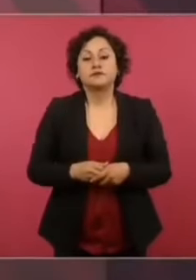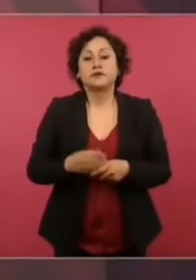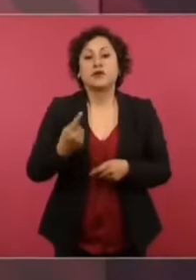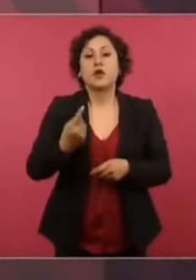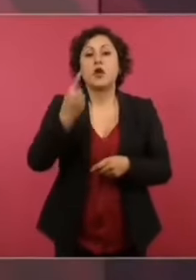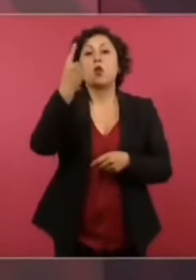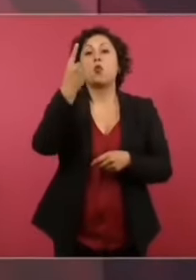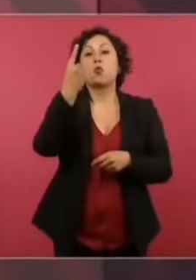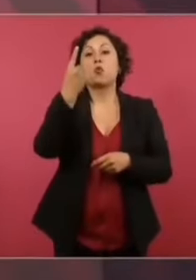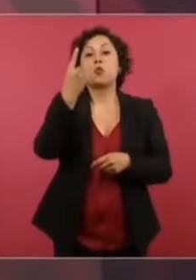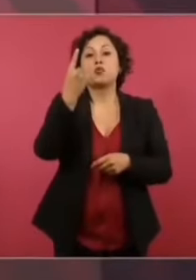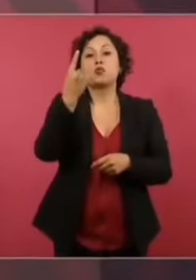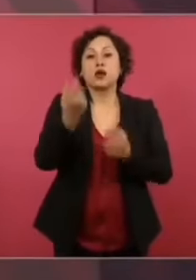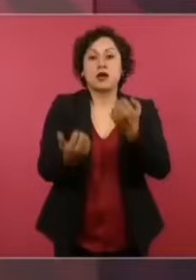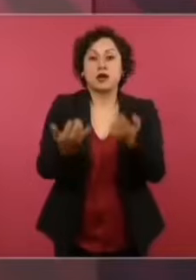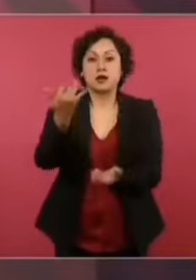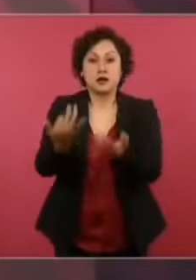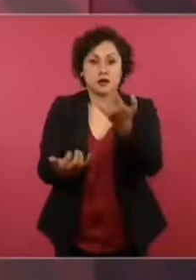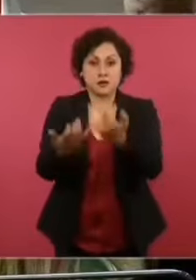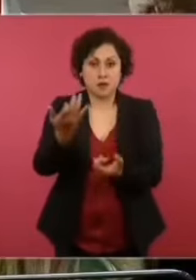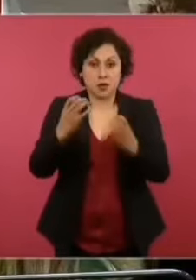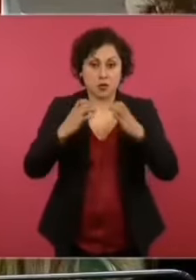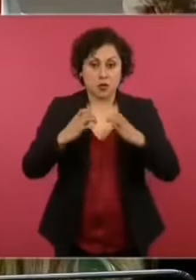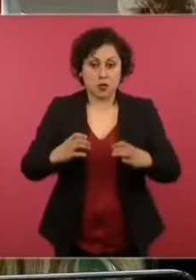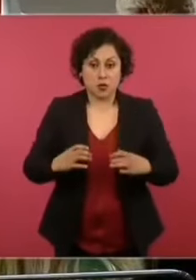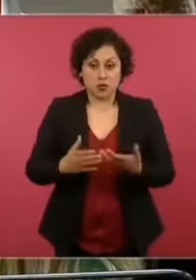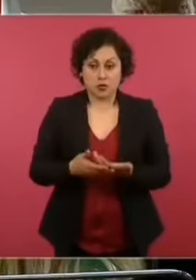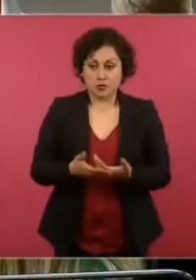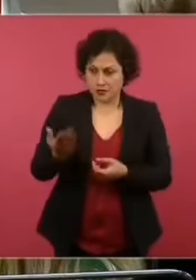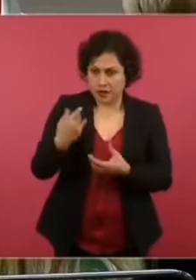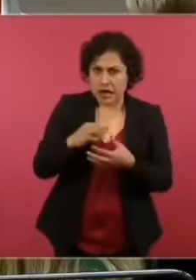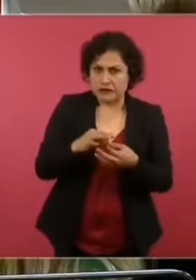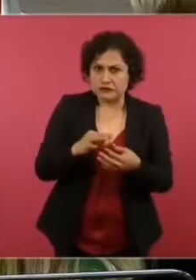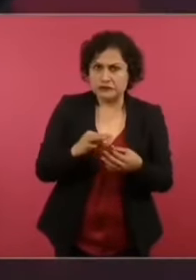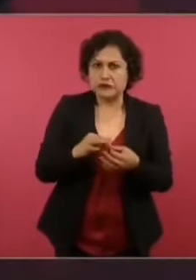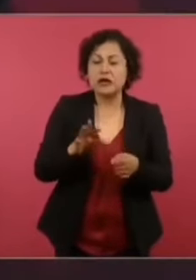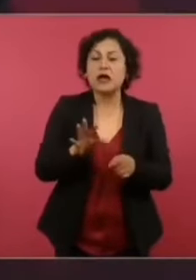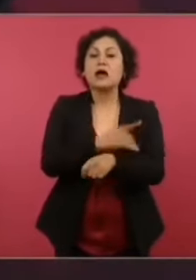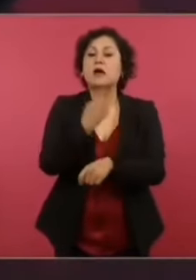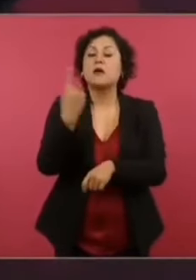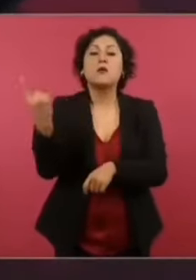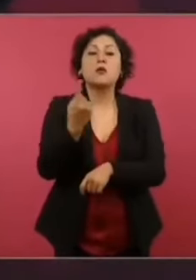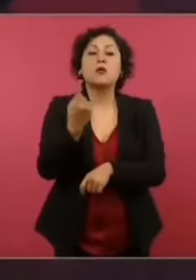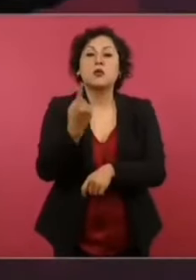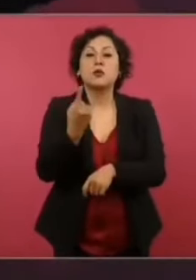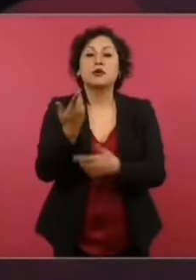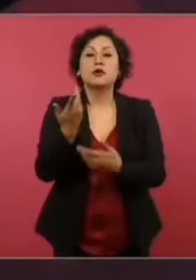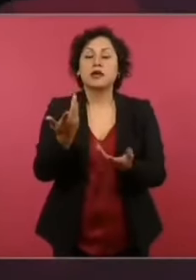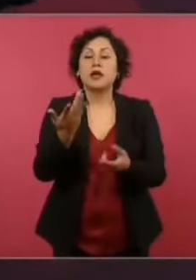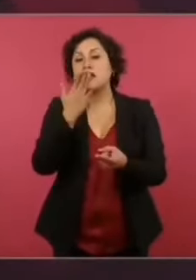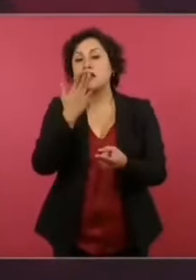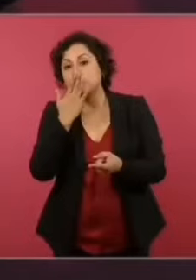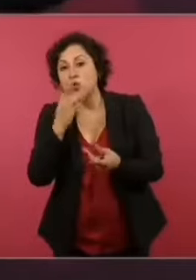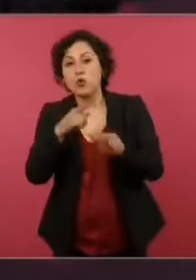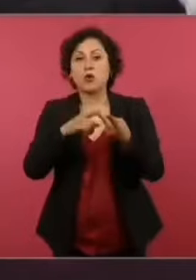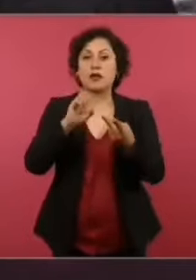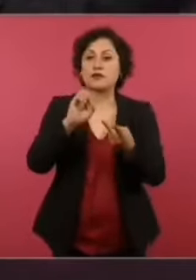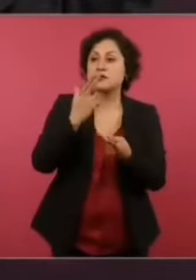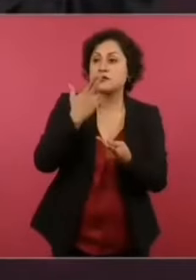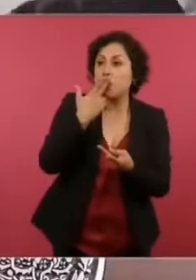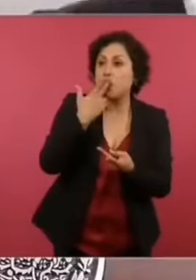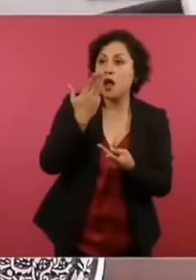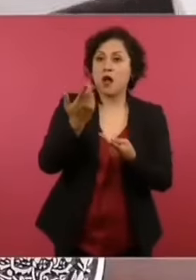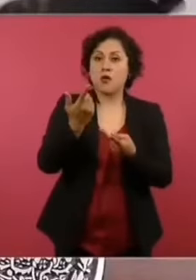crematorio, ¿por qué no nos explicas eso? Pero vinieron de Sonora y de Chihuahua,